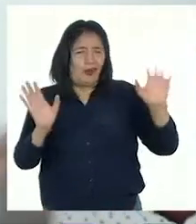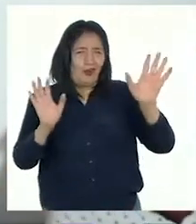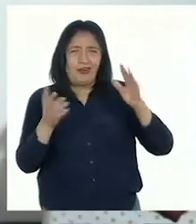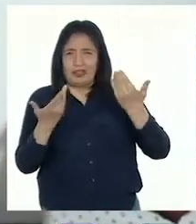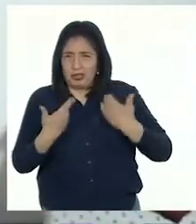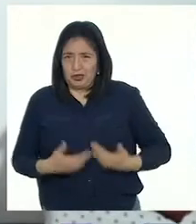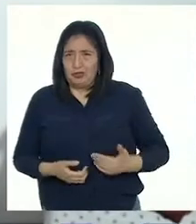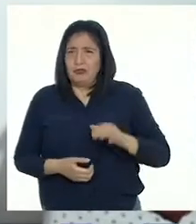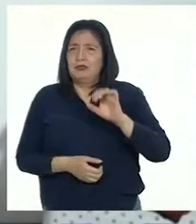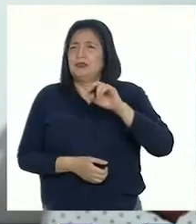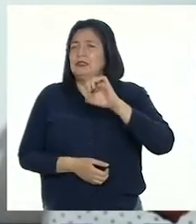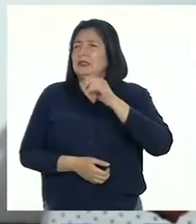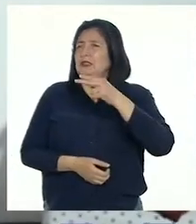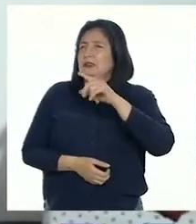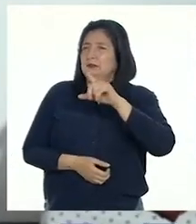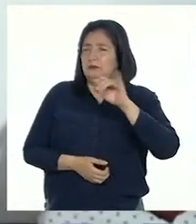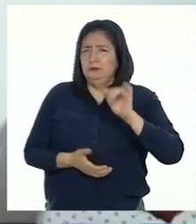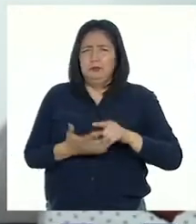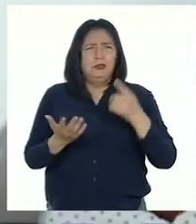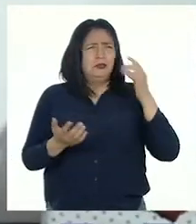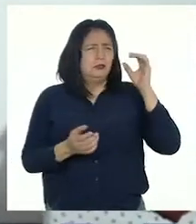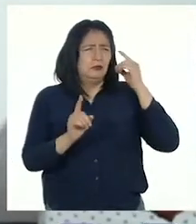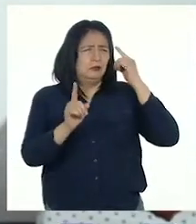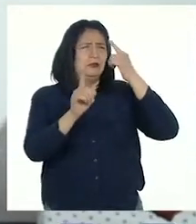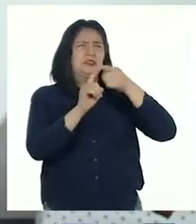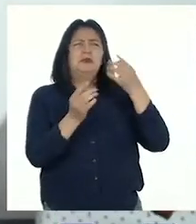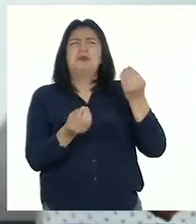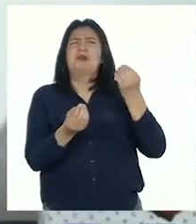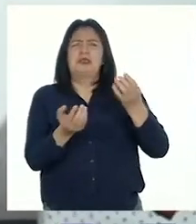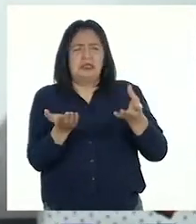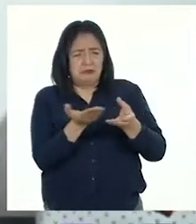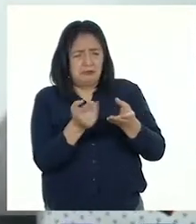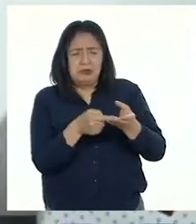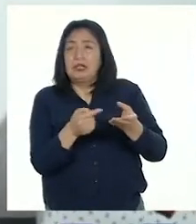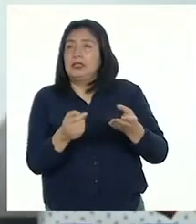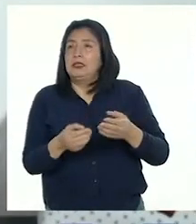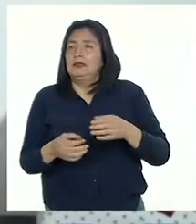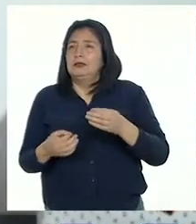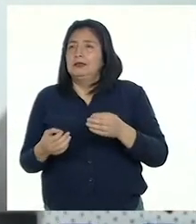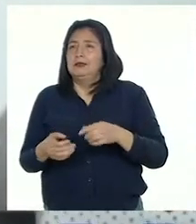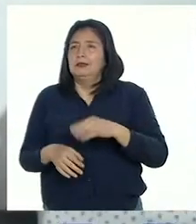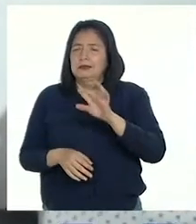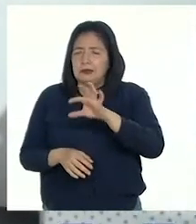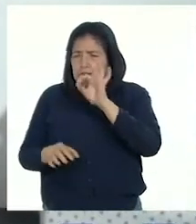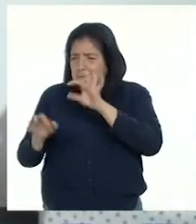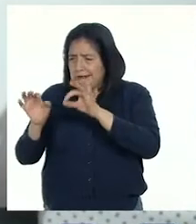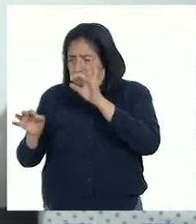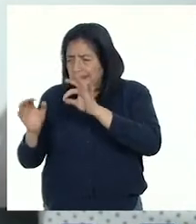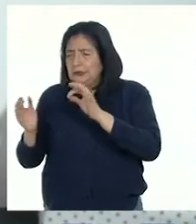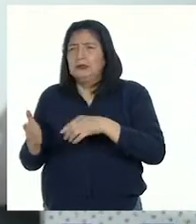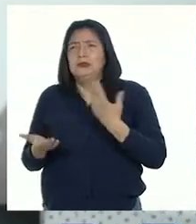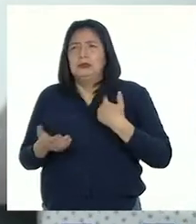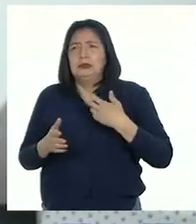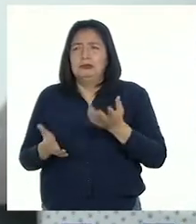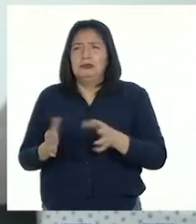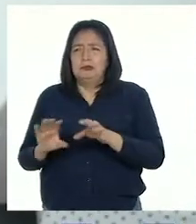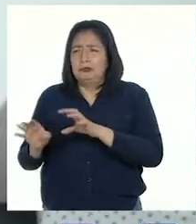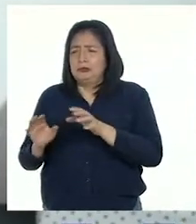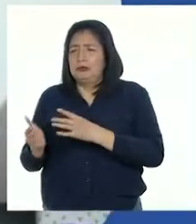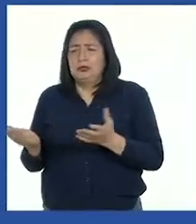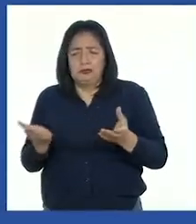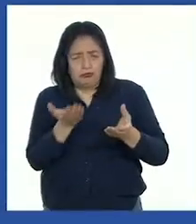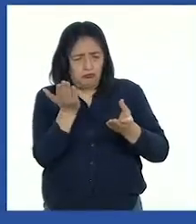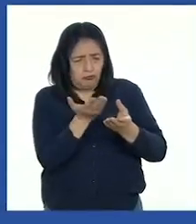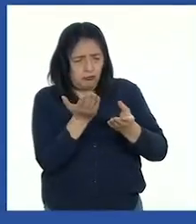¿qué tal? Soy Nashli. Yo recuerdo que el propósito del portafolio es que guardemos una selección de nuestros productos de forma